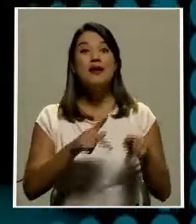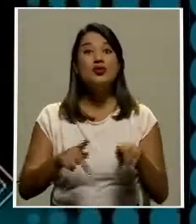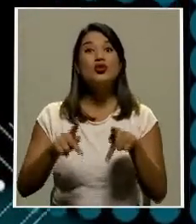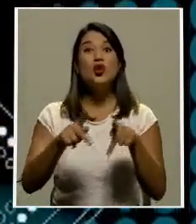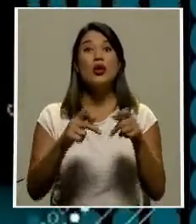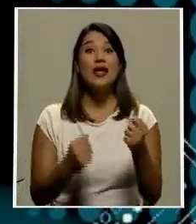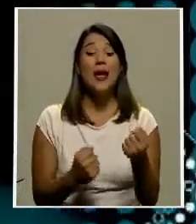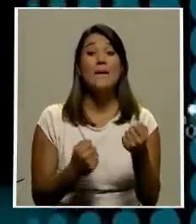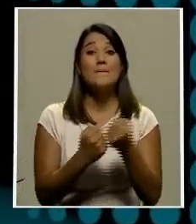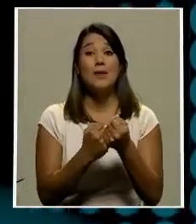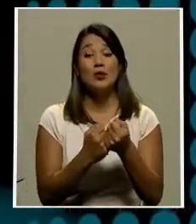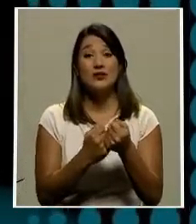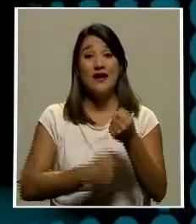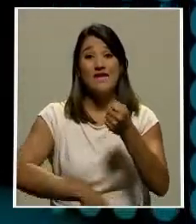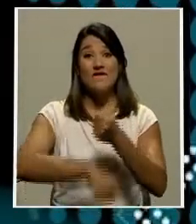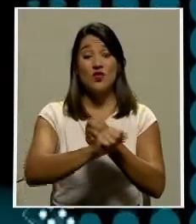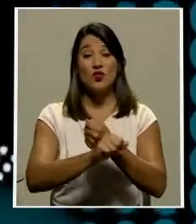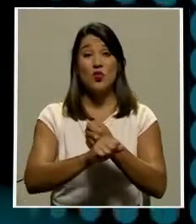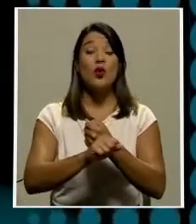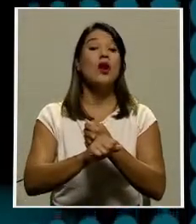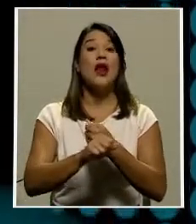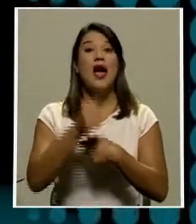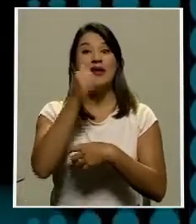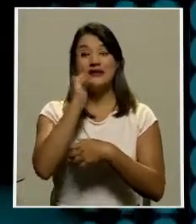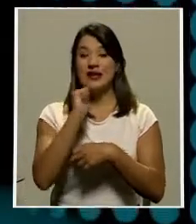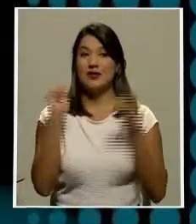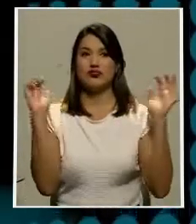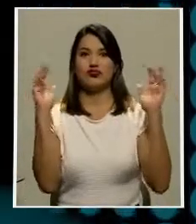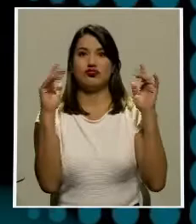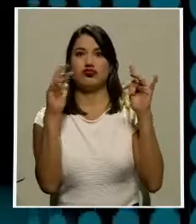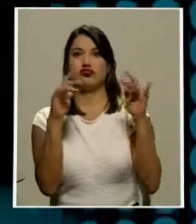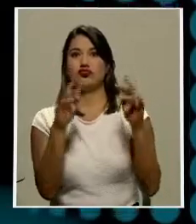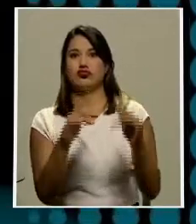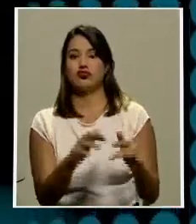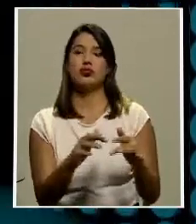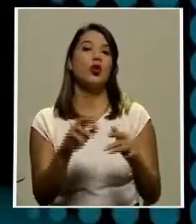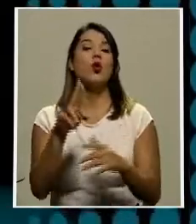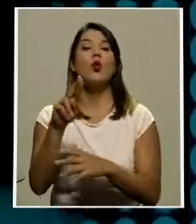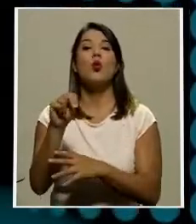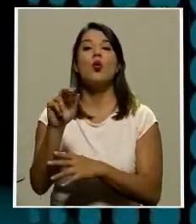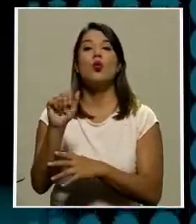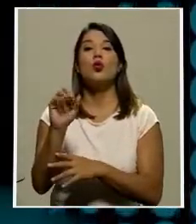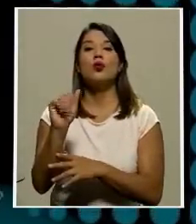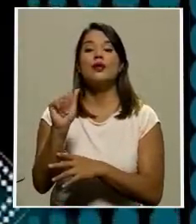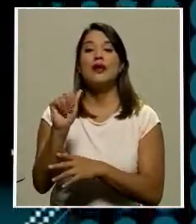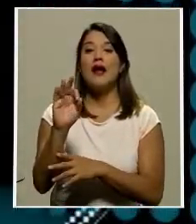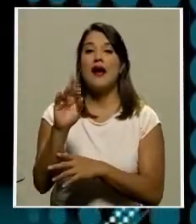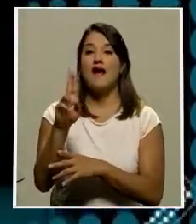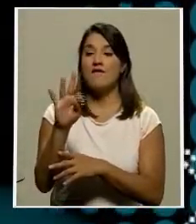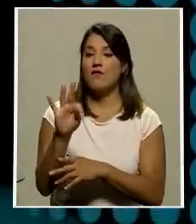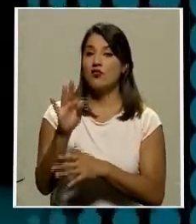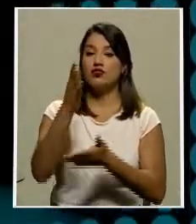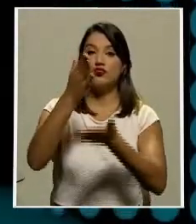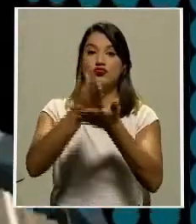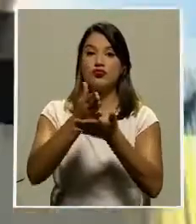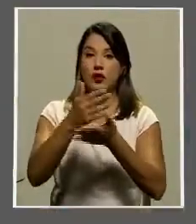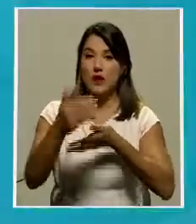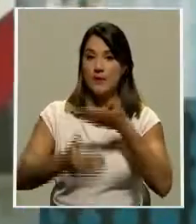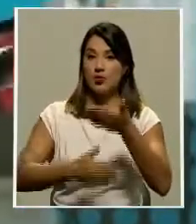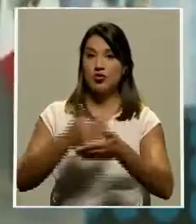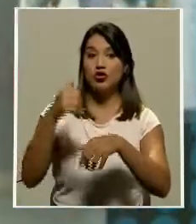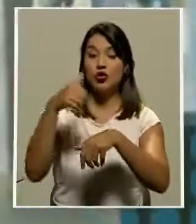un retroceso para permitir el ingreso de público a los estadios. La UNAFUD frenó el protocolo que enviaría al Ministerio de Salud para este fin.